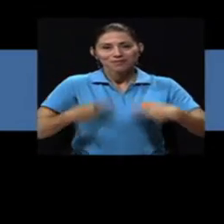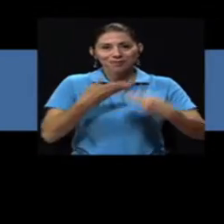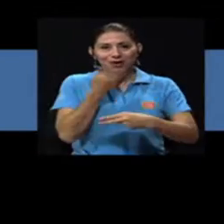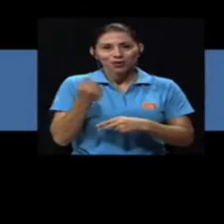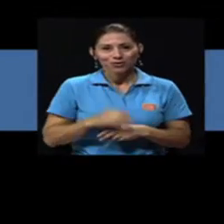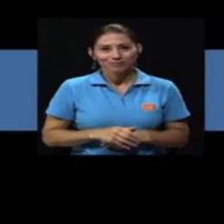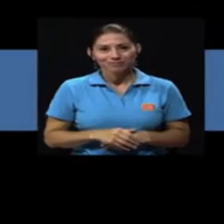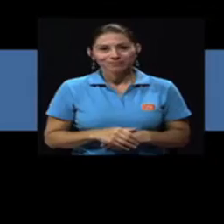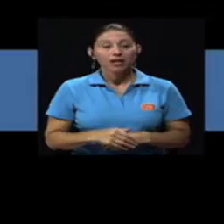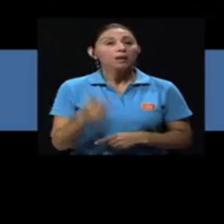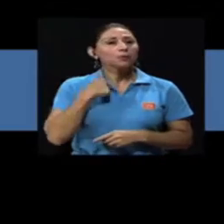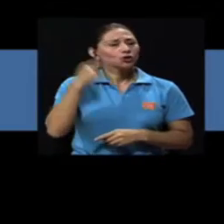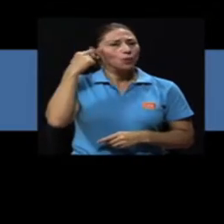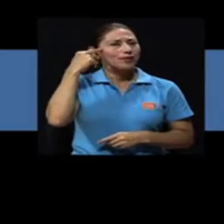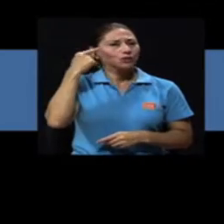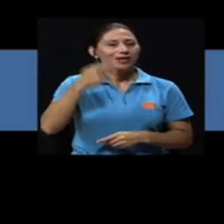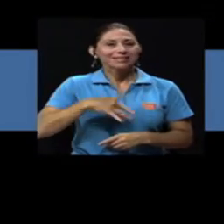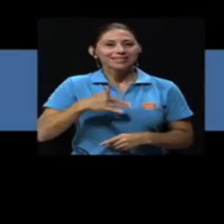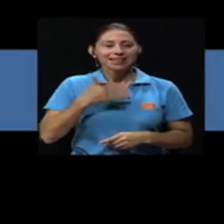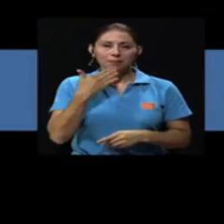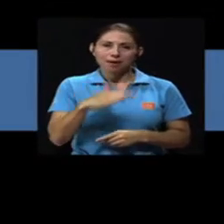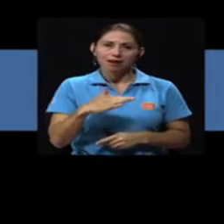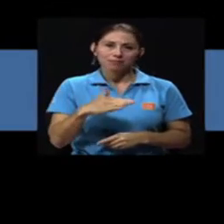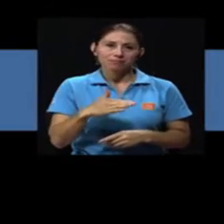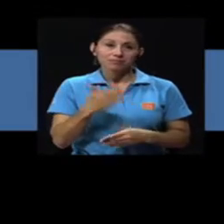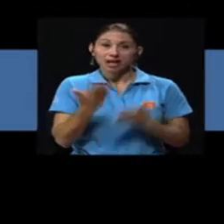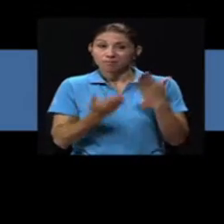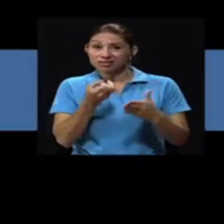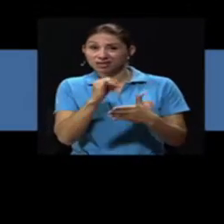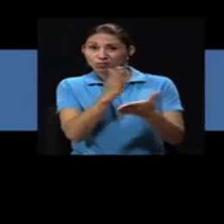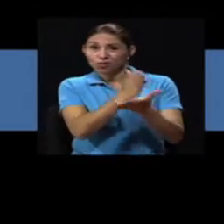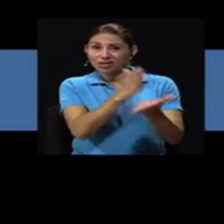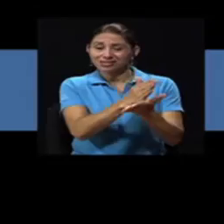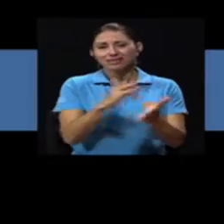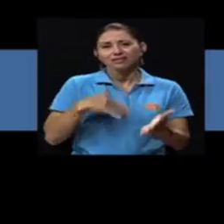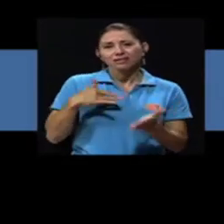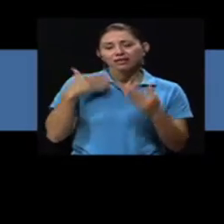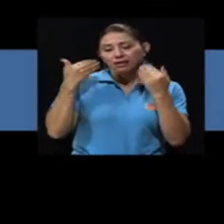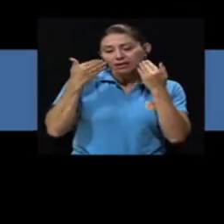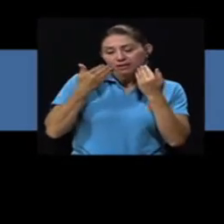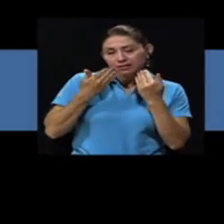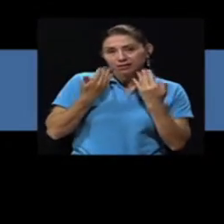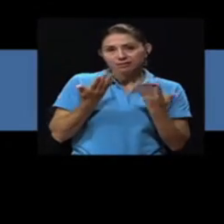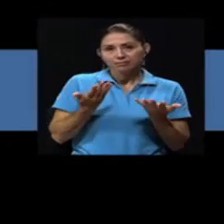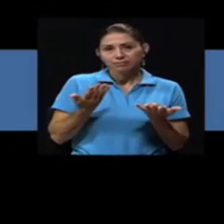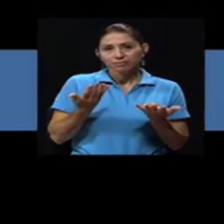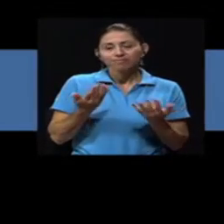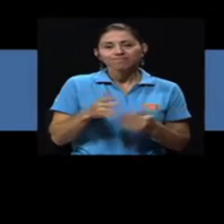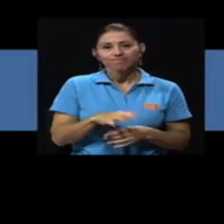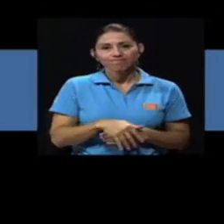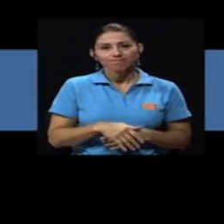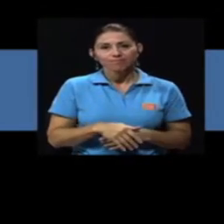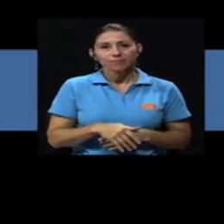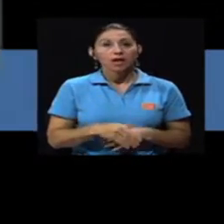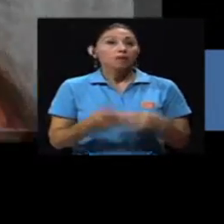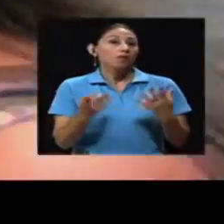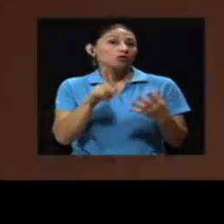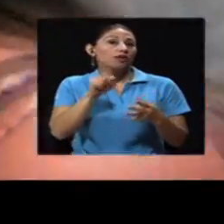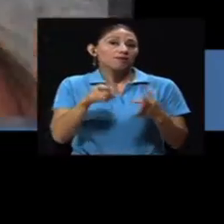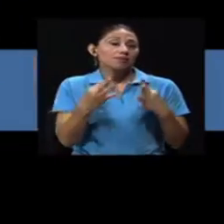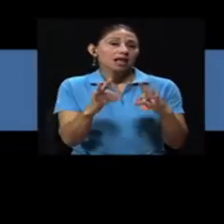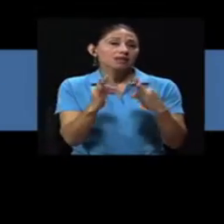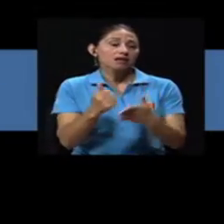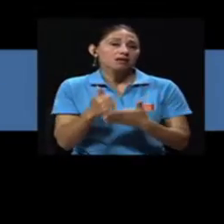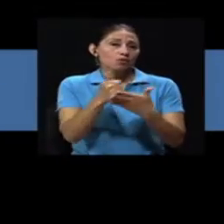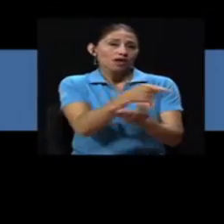vivir mejor. Bueno, yo pienso que se sienten mal, que se sienten mucho más tristes con ellos mismos de lo que pueden ya estar, ¿verdad? Más o menos.